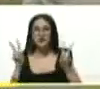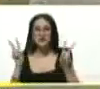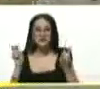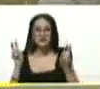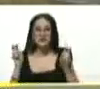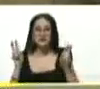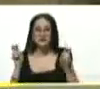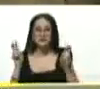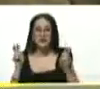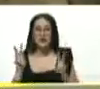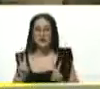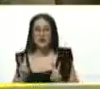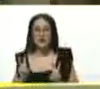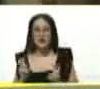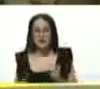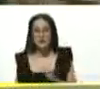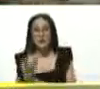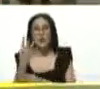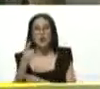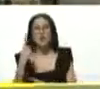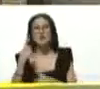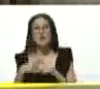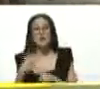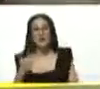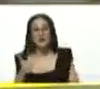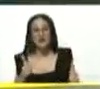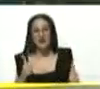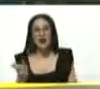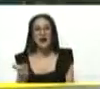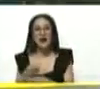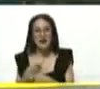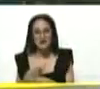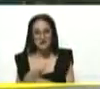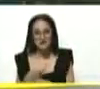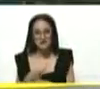nuevos que le sumé al 1x10, el gas,